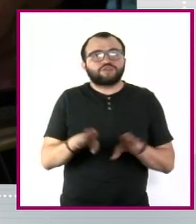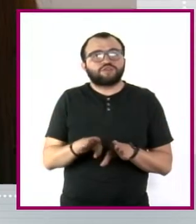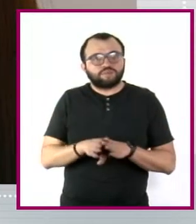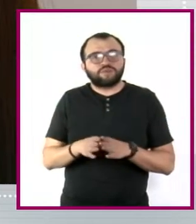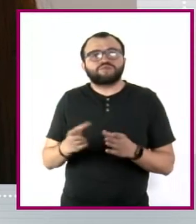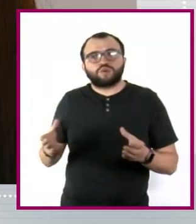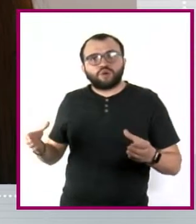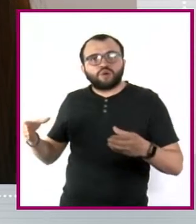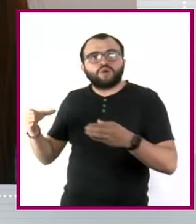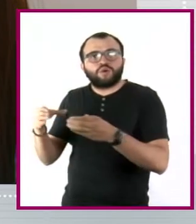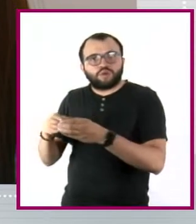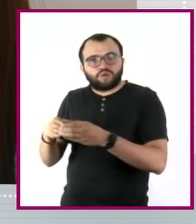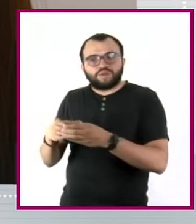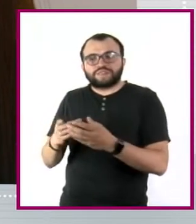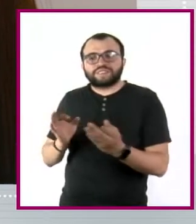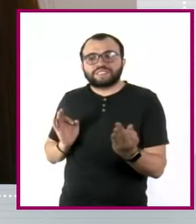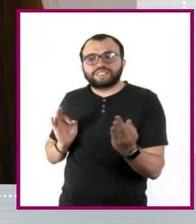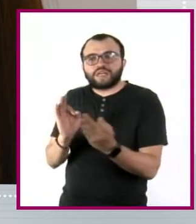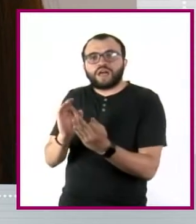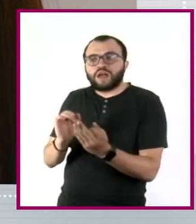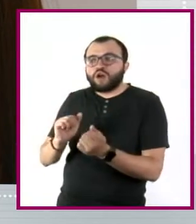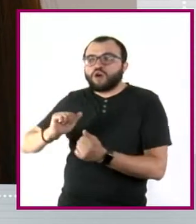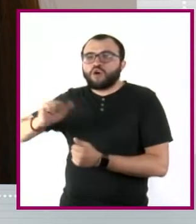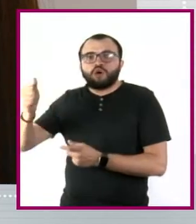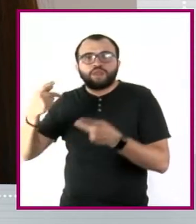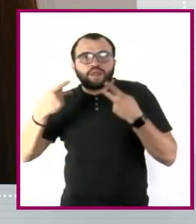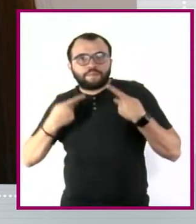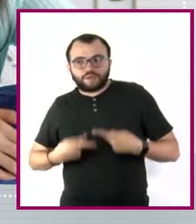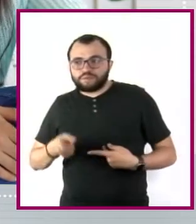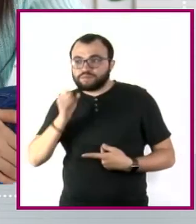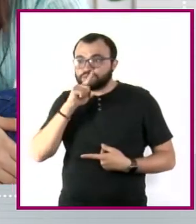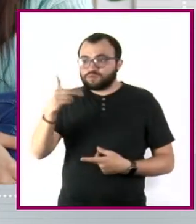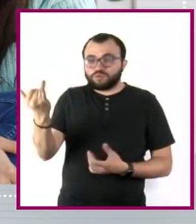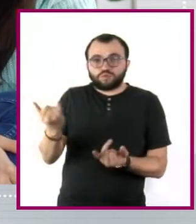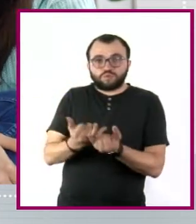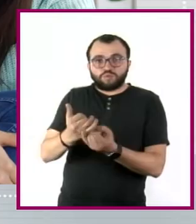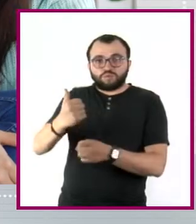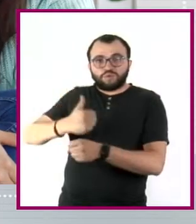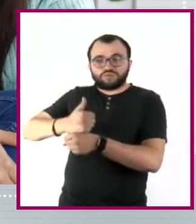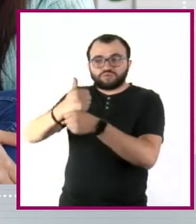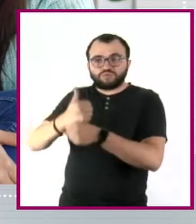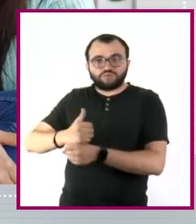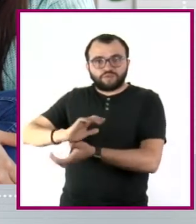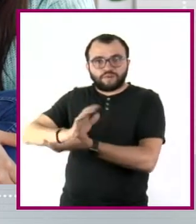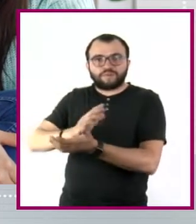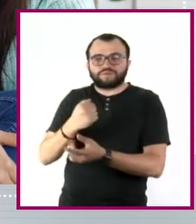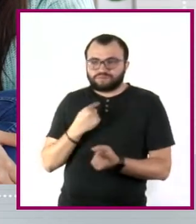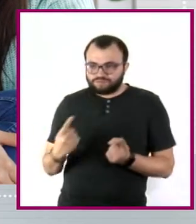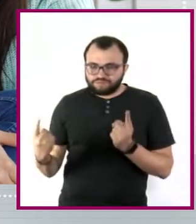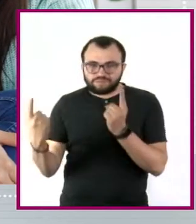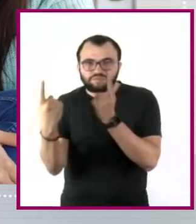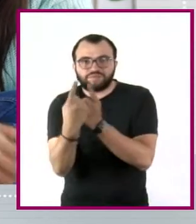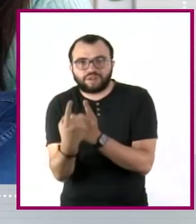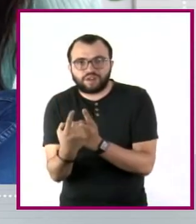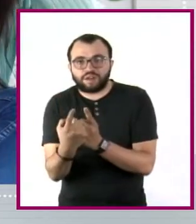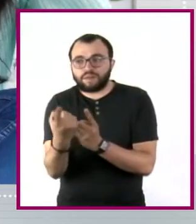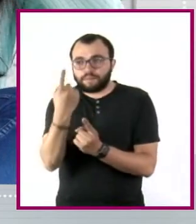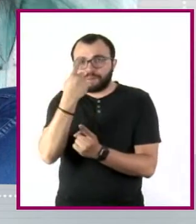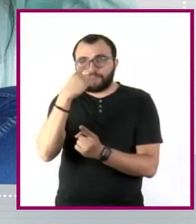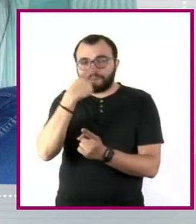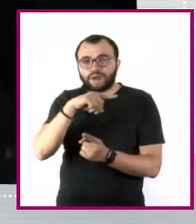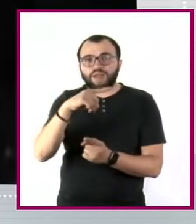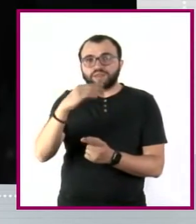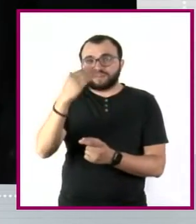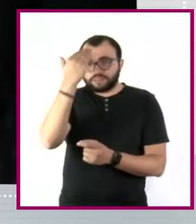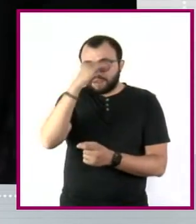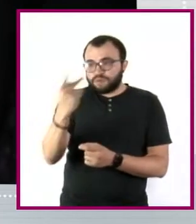estar cercana a otras personas que han sido discriminadas y saber que no están solos, que no